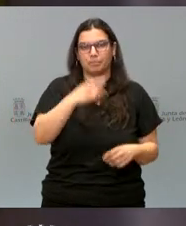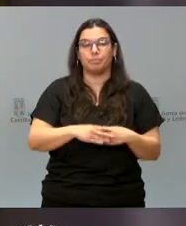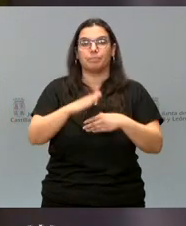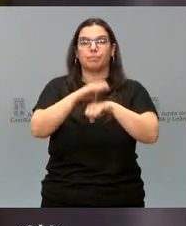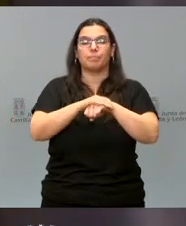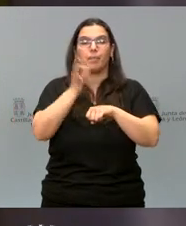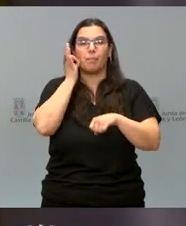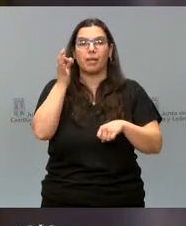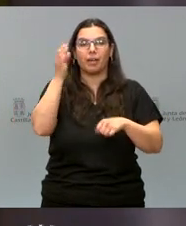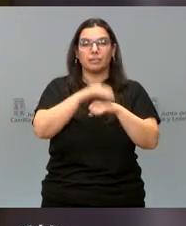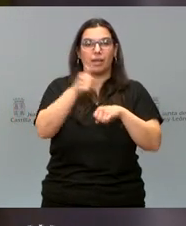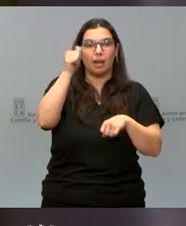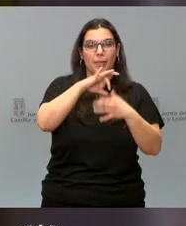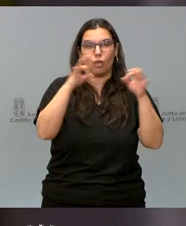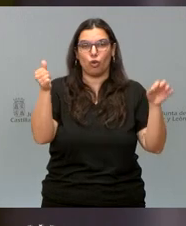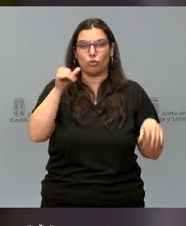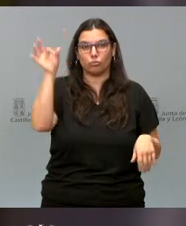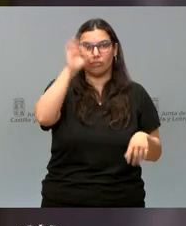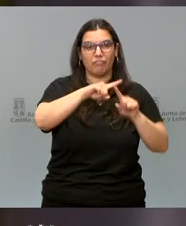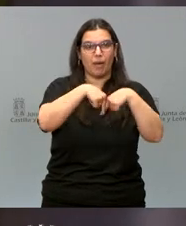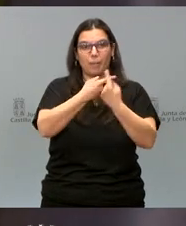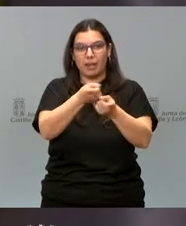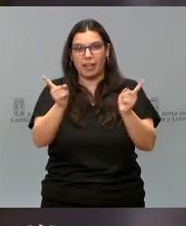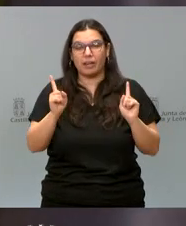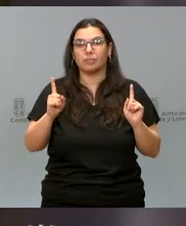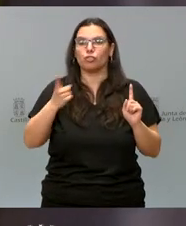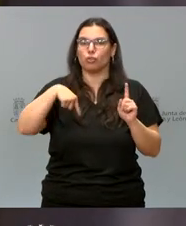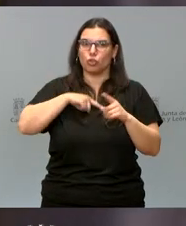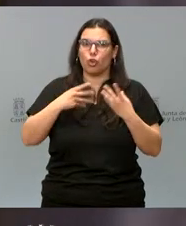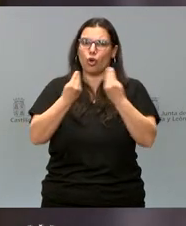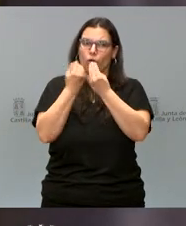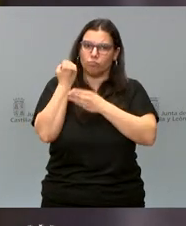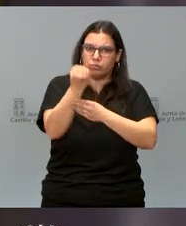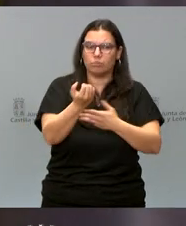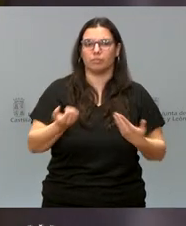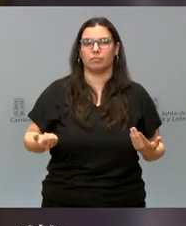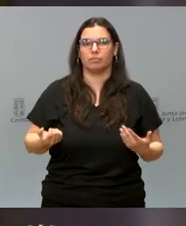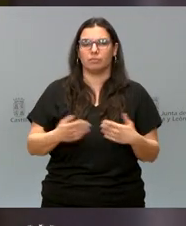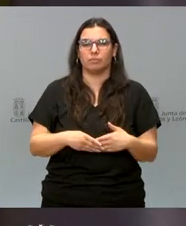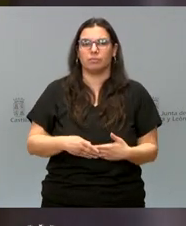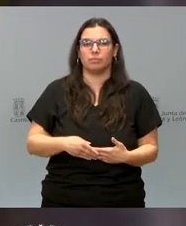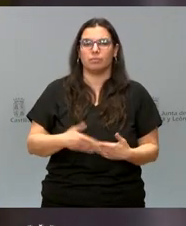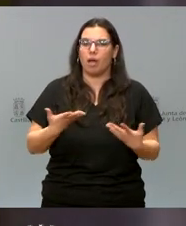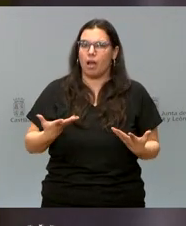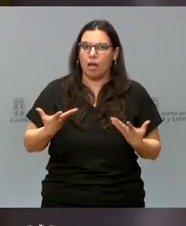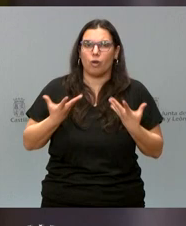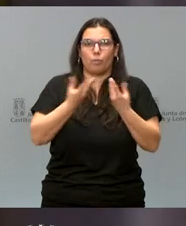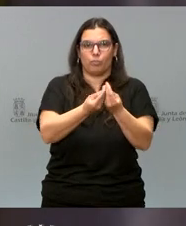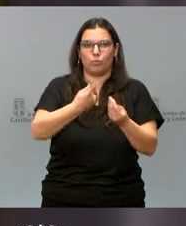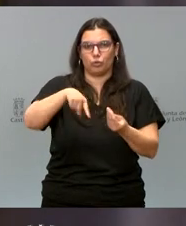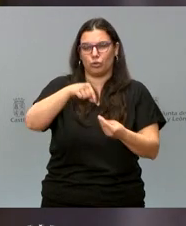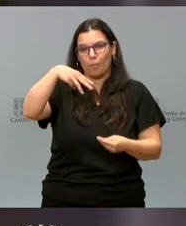amigos, familiares, estamos con vosotros, estamos a vuestro lado, Mónica,